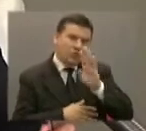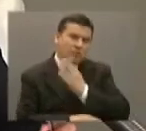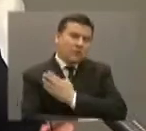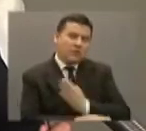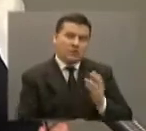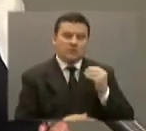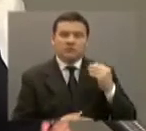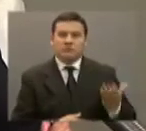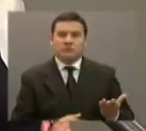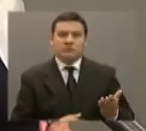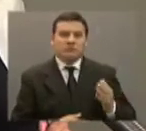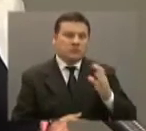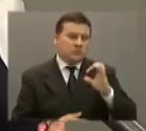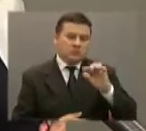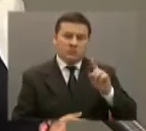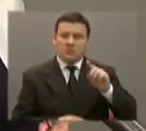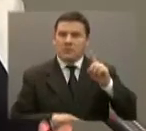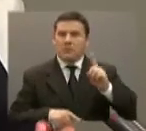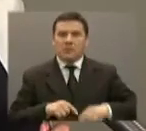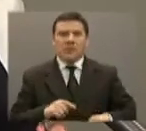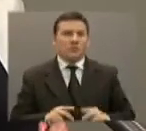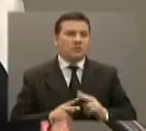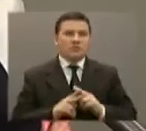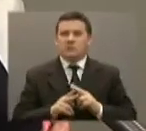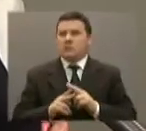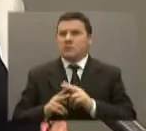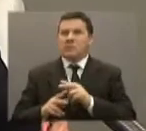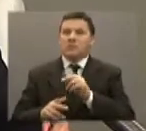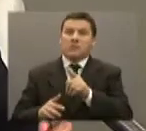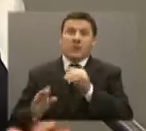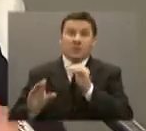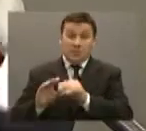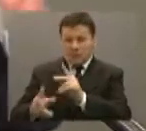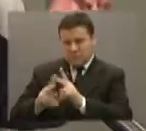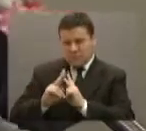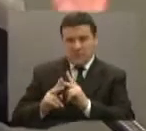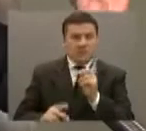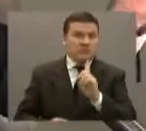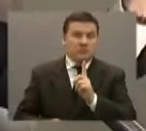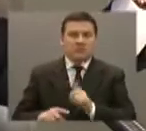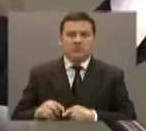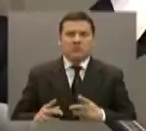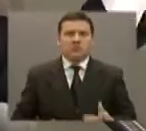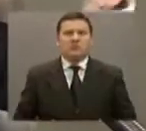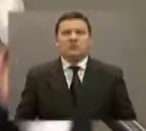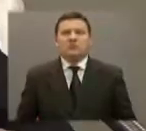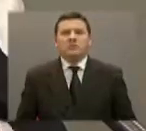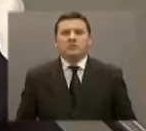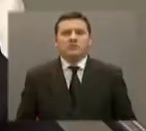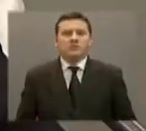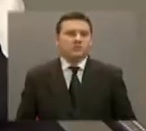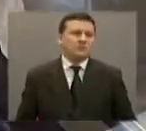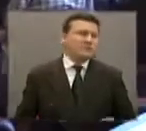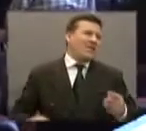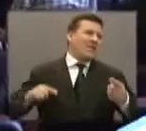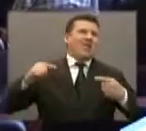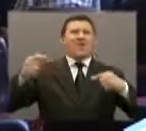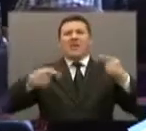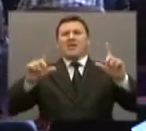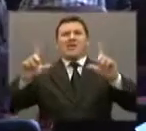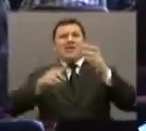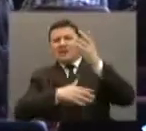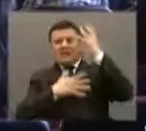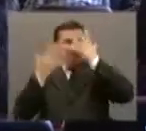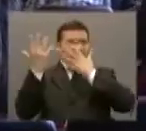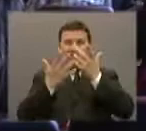Evidentemente las EPS no pueden prestar dinero, no son bancos. Hay una controversia muy técnica, no vamos a aburrir a los televidentes con eso